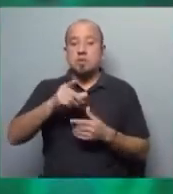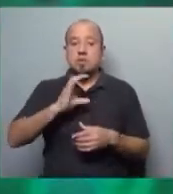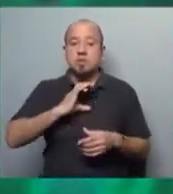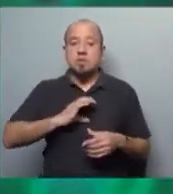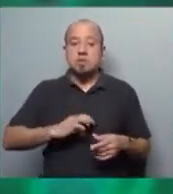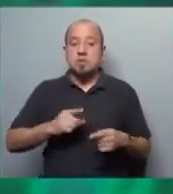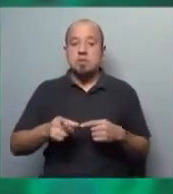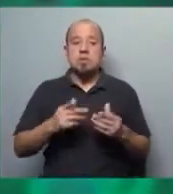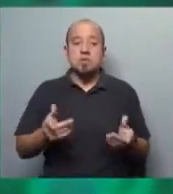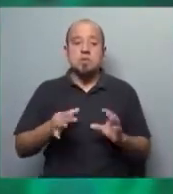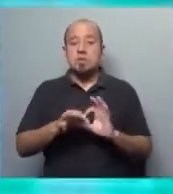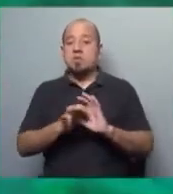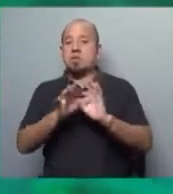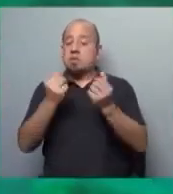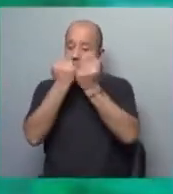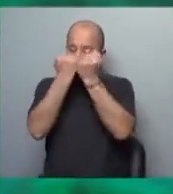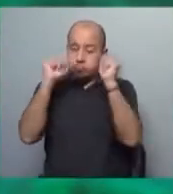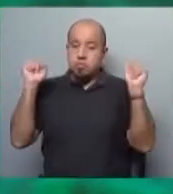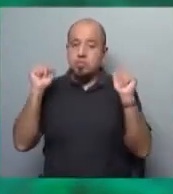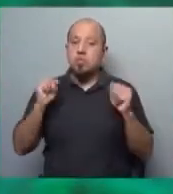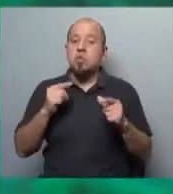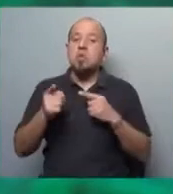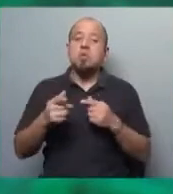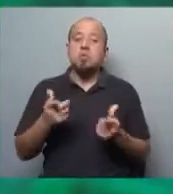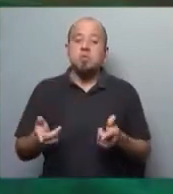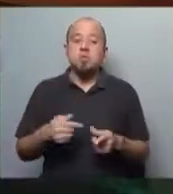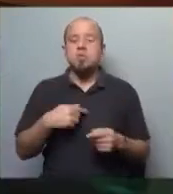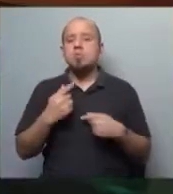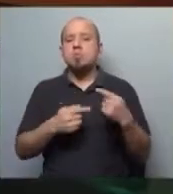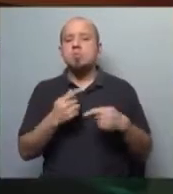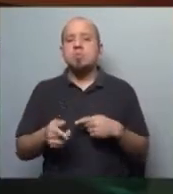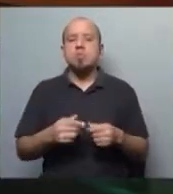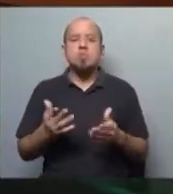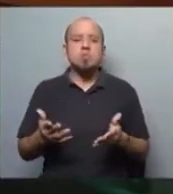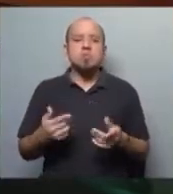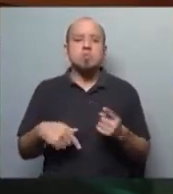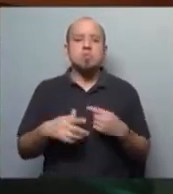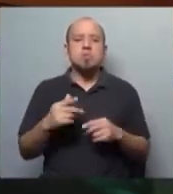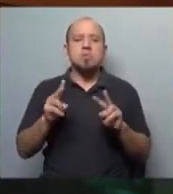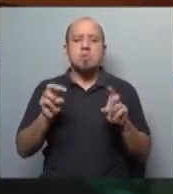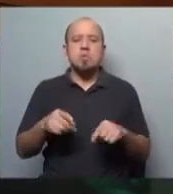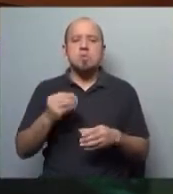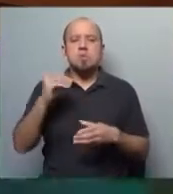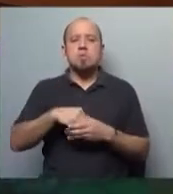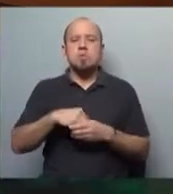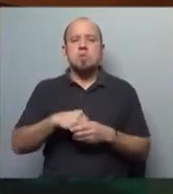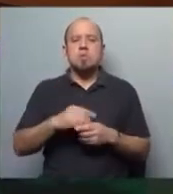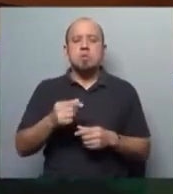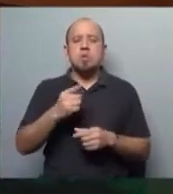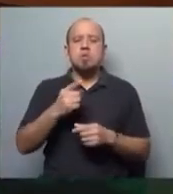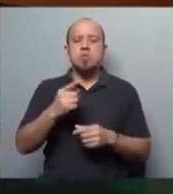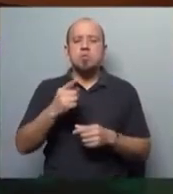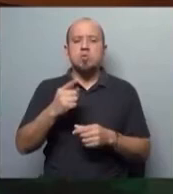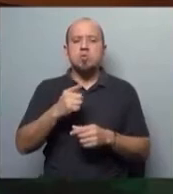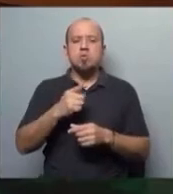no solamente se hubiera liberado, sino que pudiera desarrollar su camino propio. Ahora, ¿cuánto tiene que ver la agenda de intervención de las potencias en todo esto,